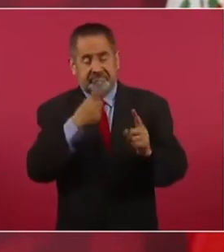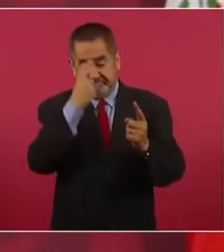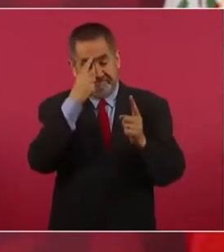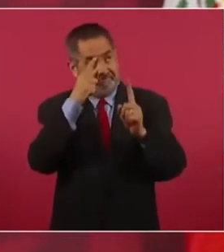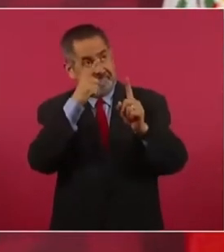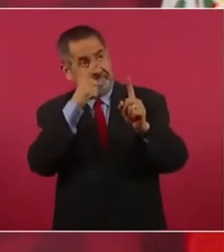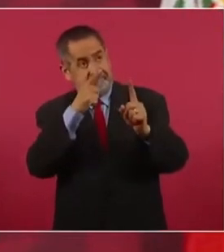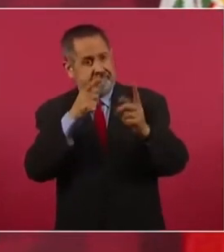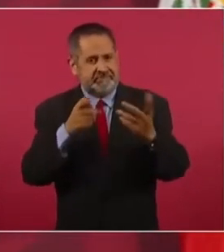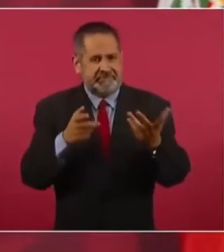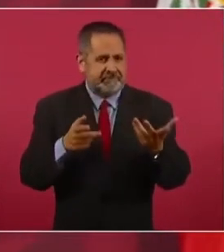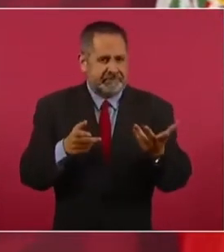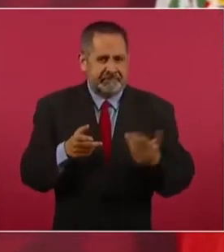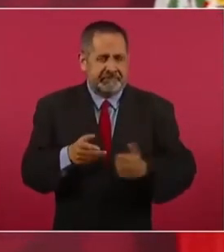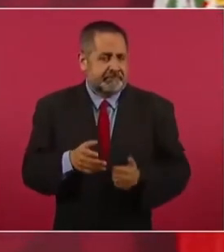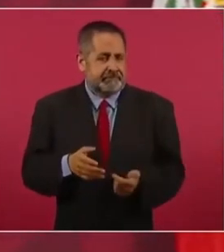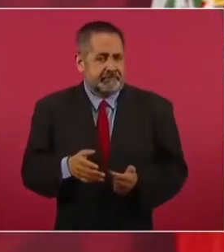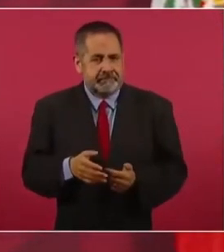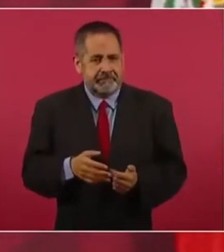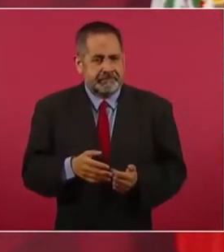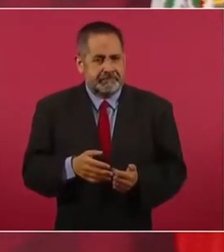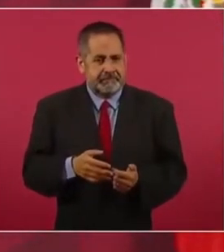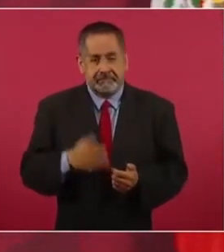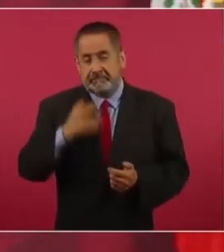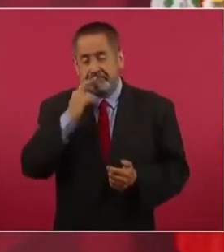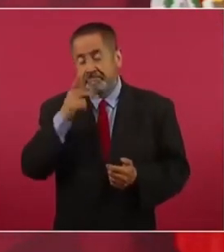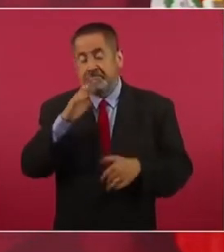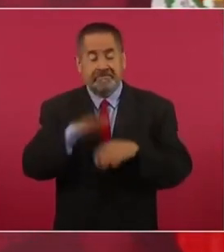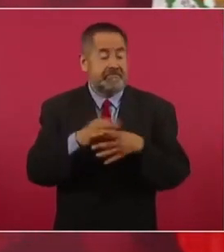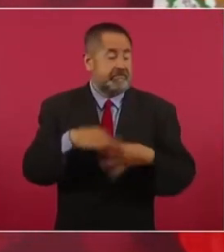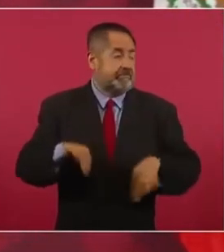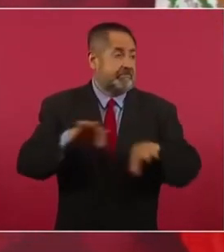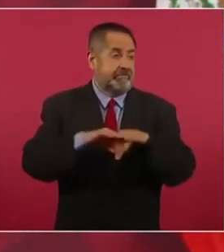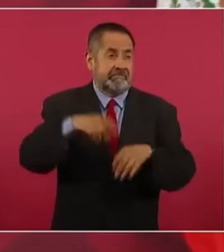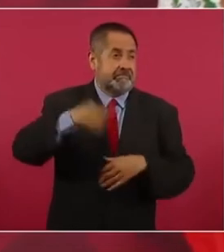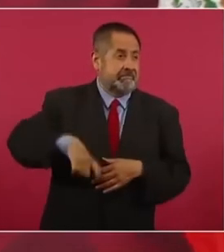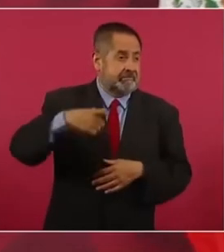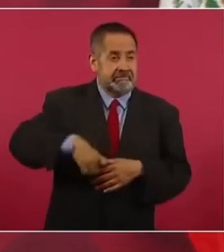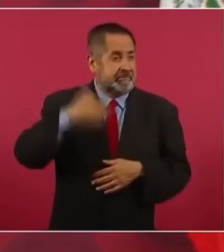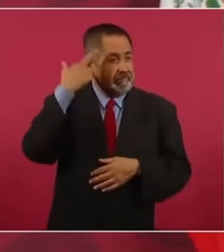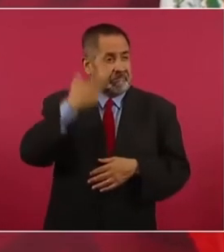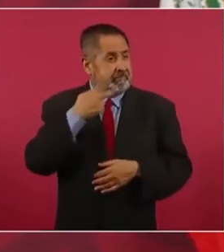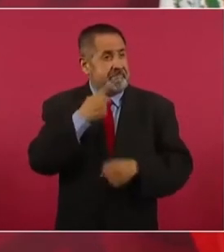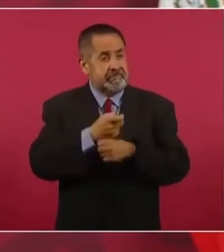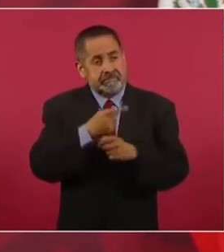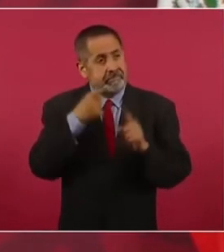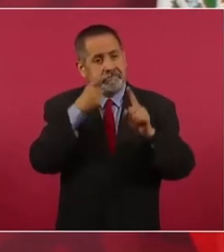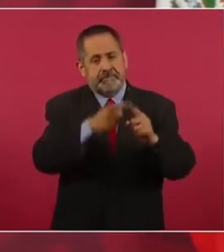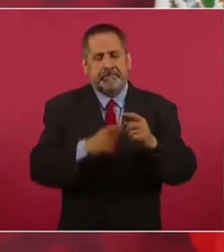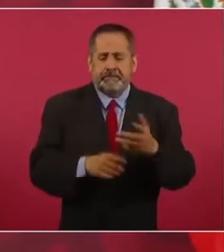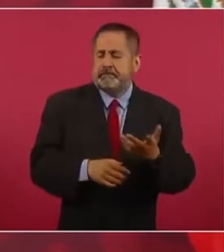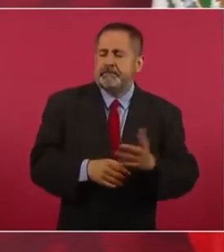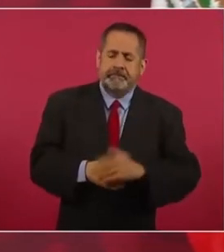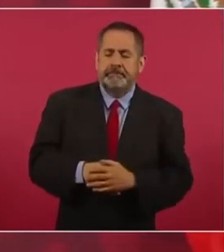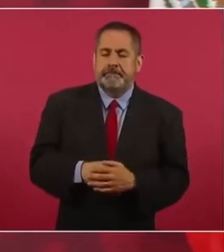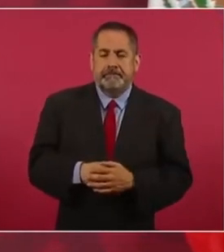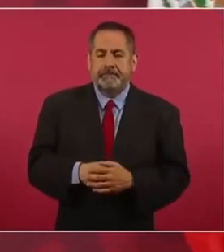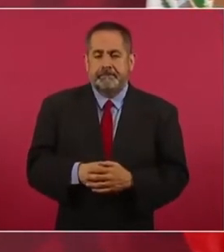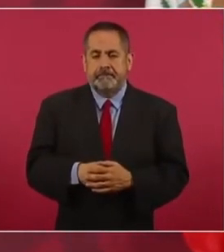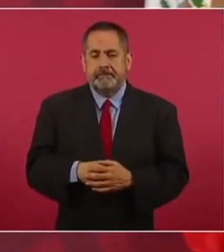lo máximo, lo que sea Hidalgo,